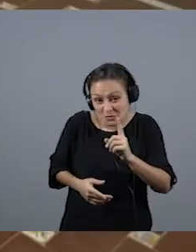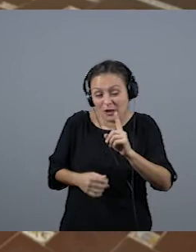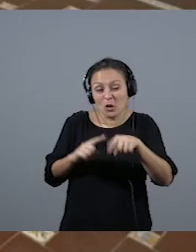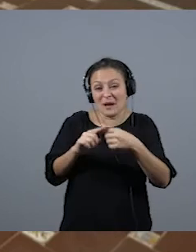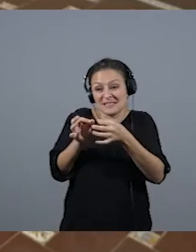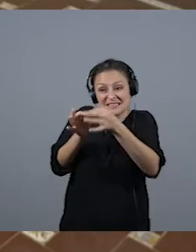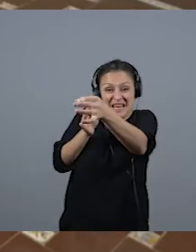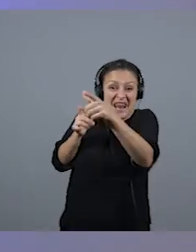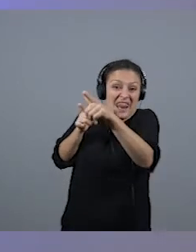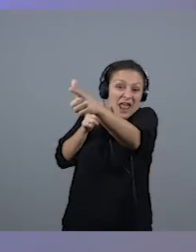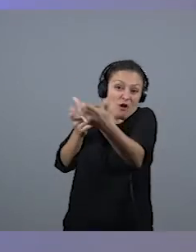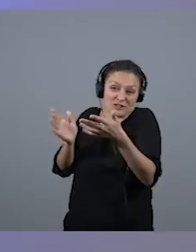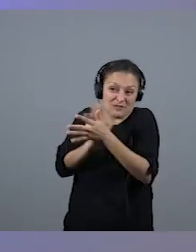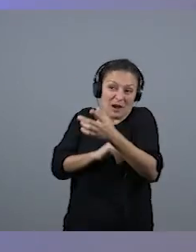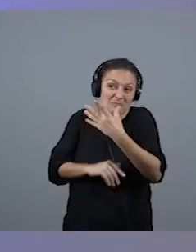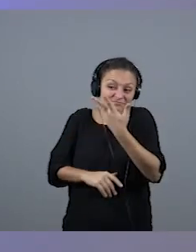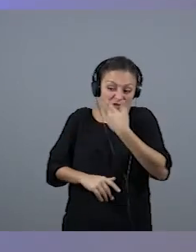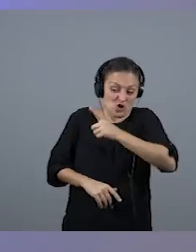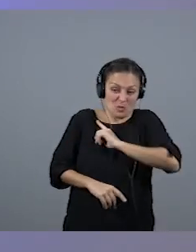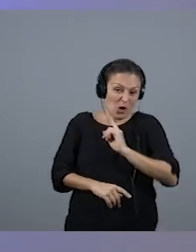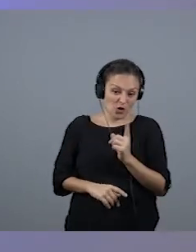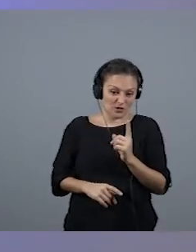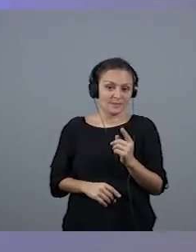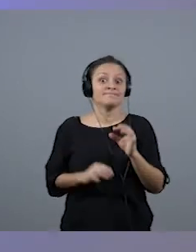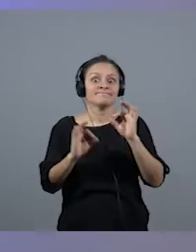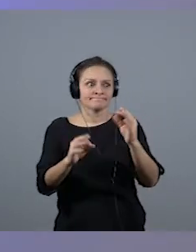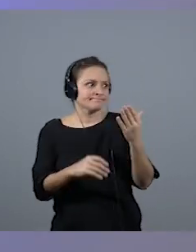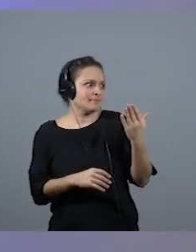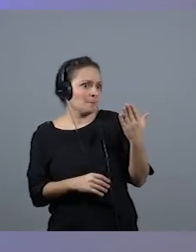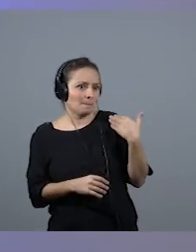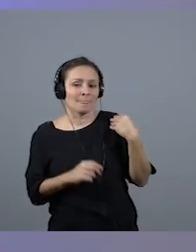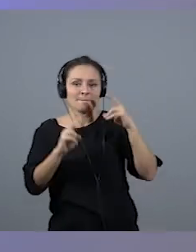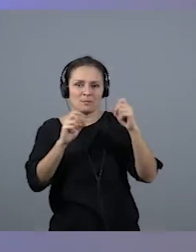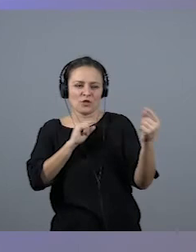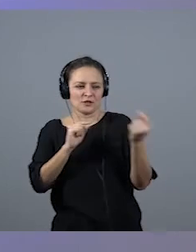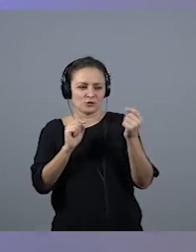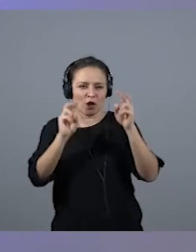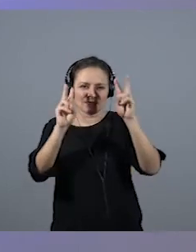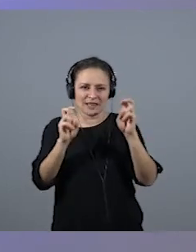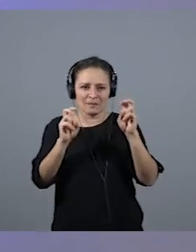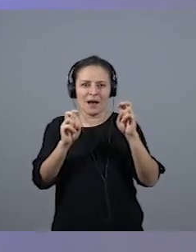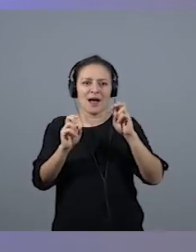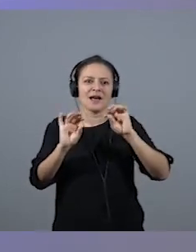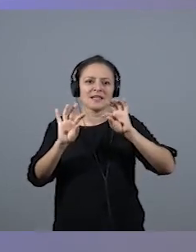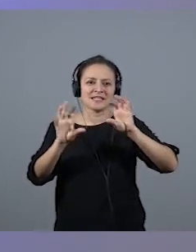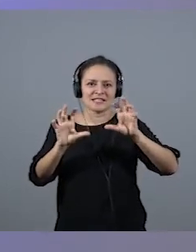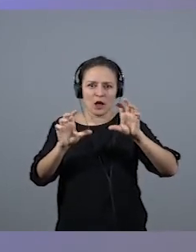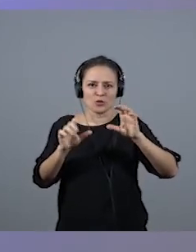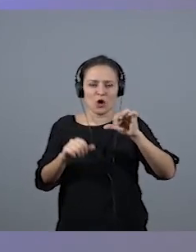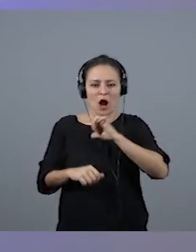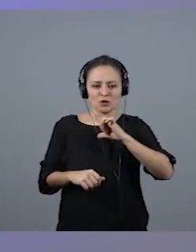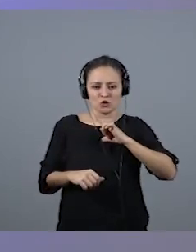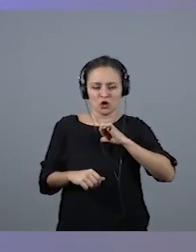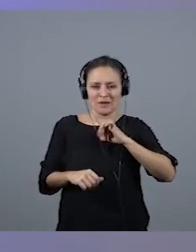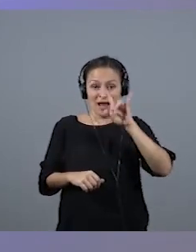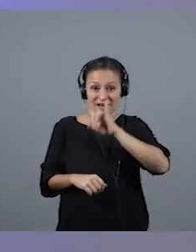mismo. Hace unos días hubo una discusión entre comillas sobre este tema en la Radio Autonómica de Canaria porque surgió sobre la marcha en